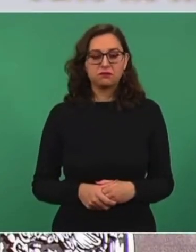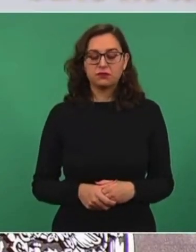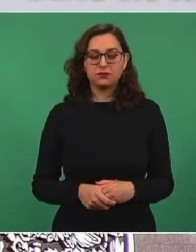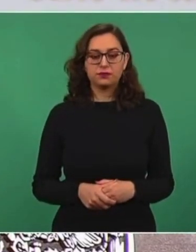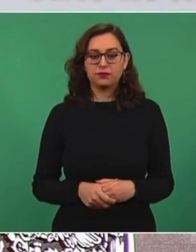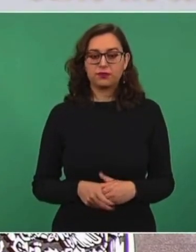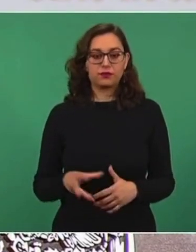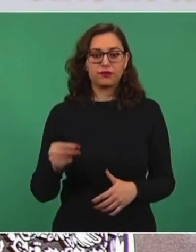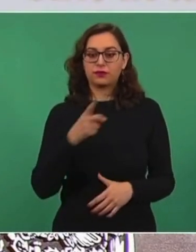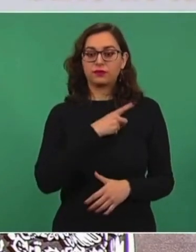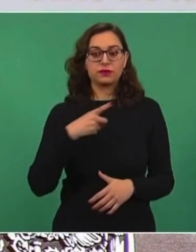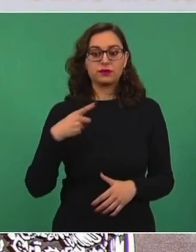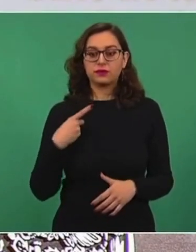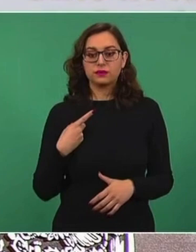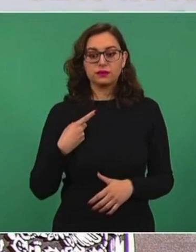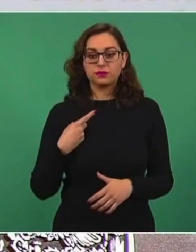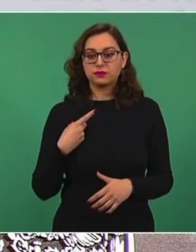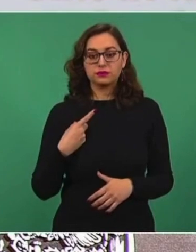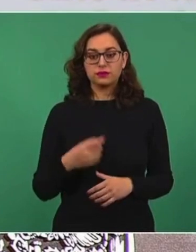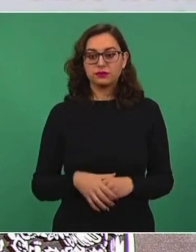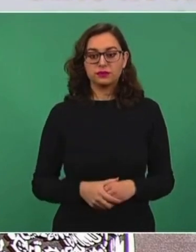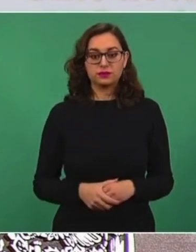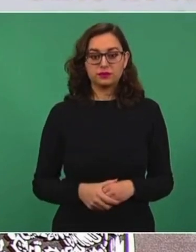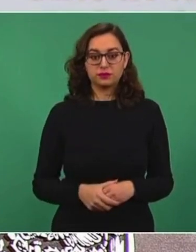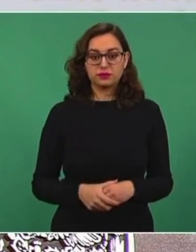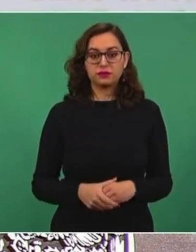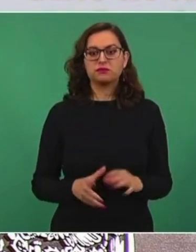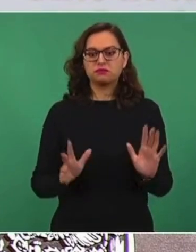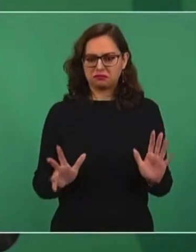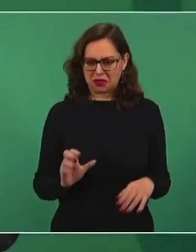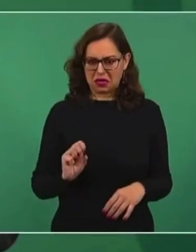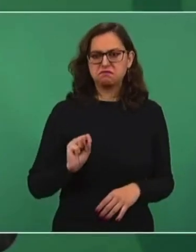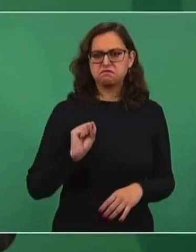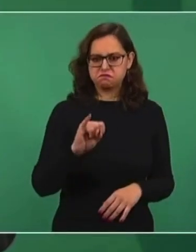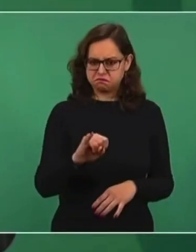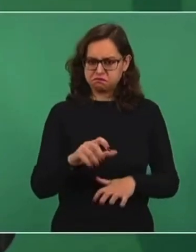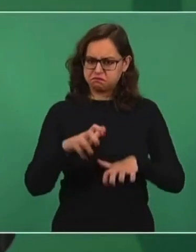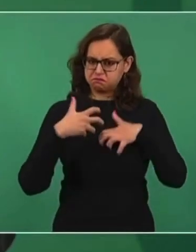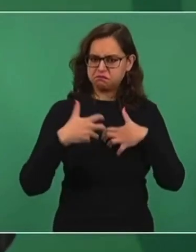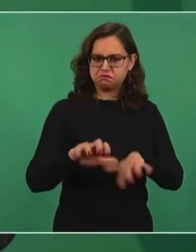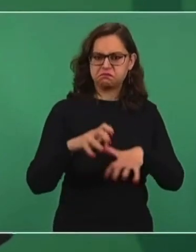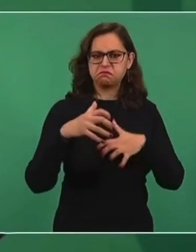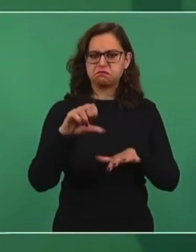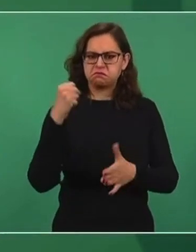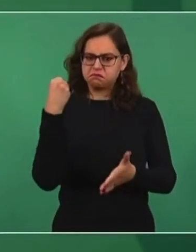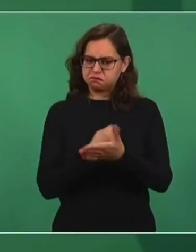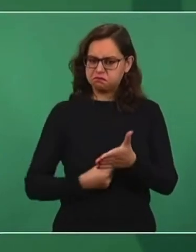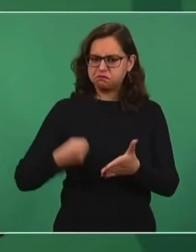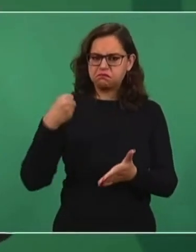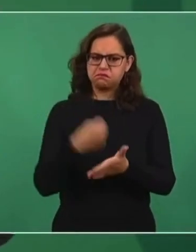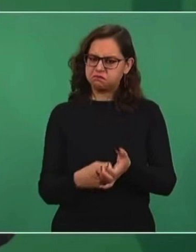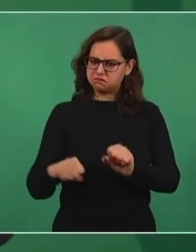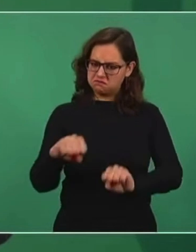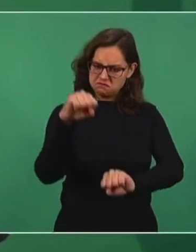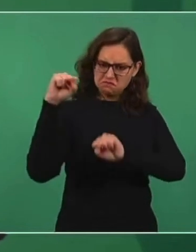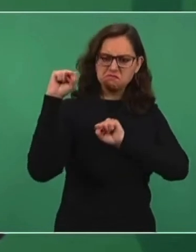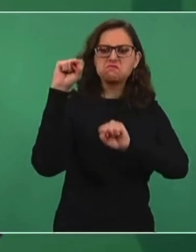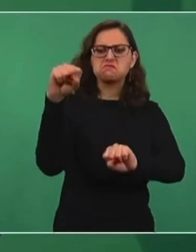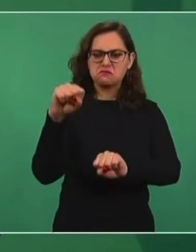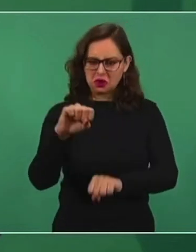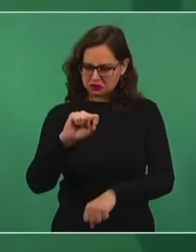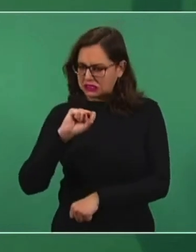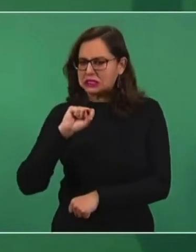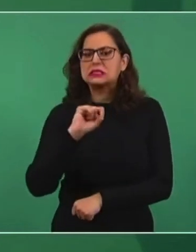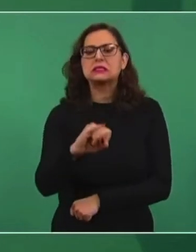debe de ser esa la bien. Hay que protestar y hay que manifestarnos y hay que